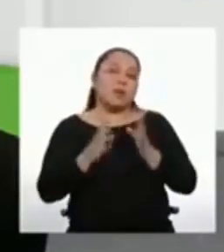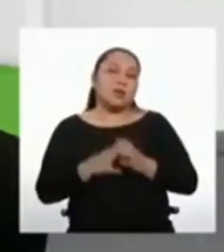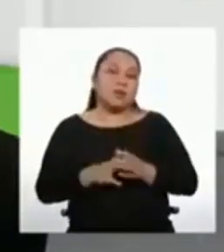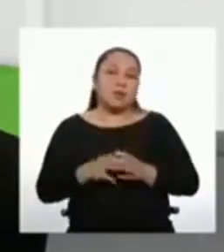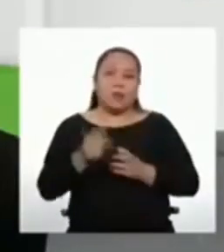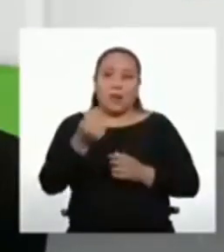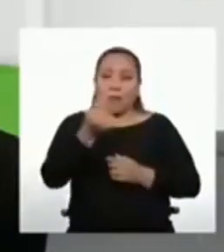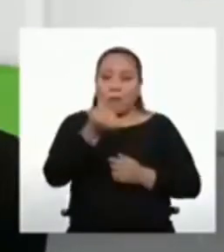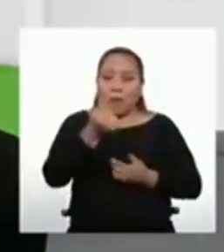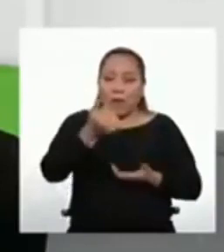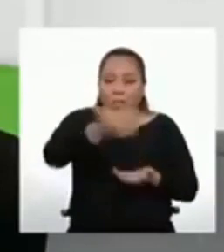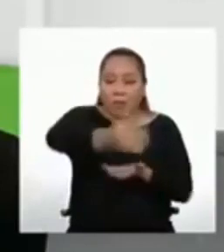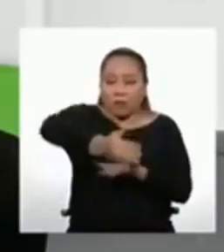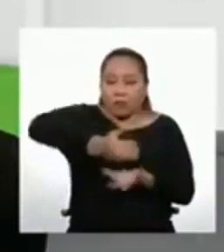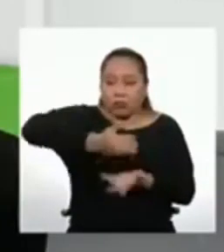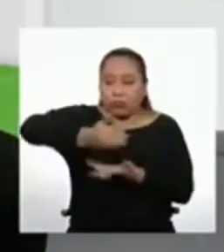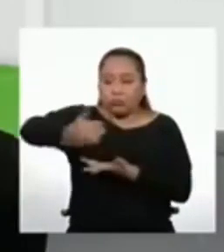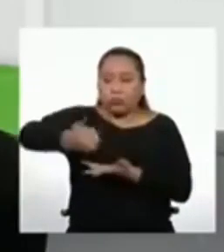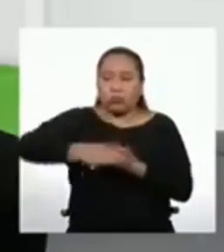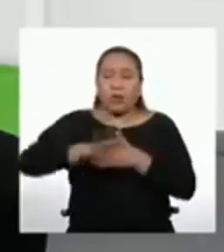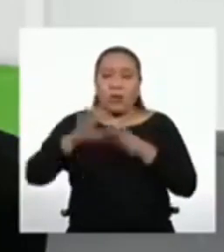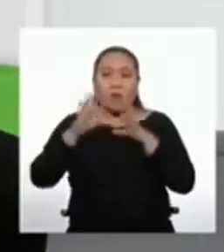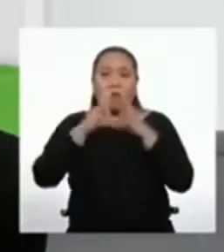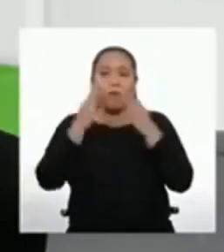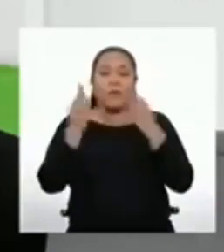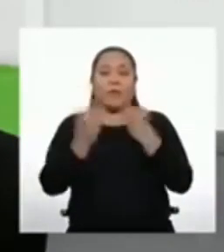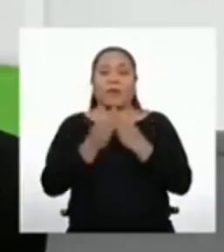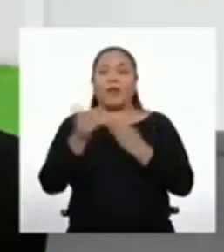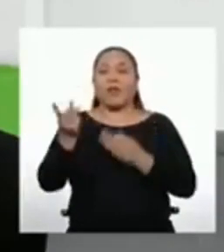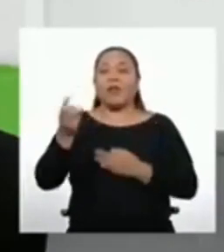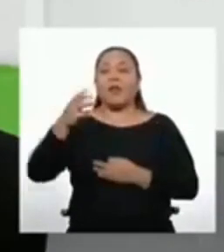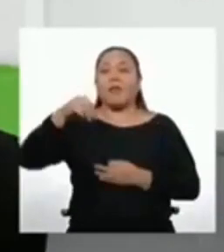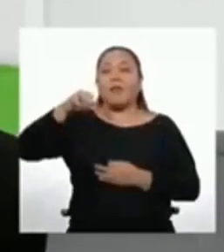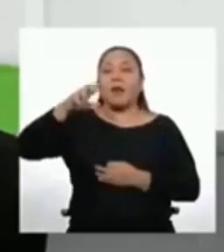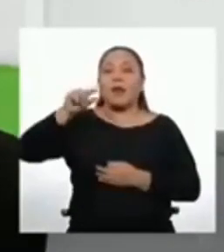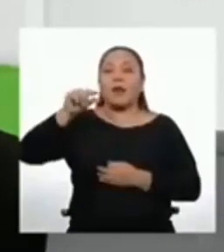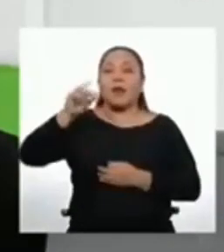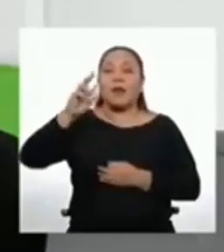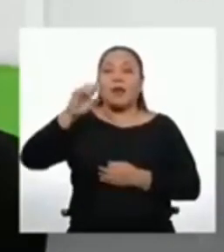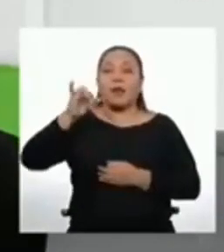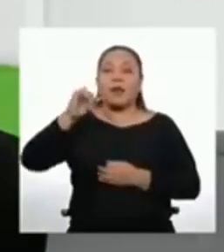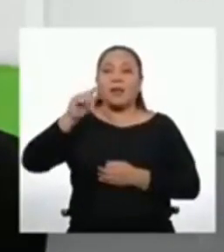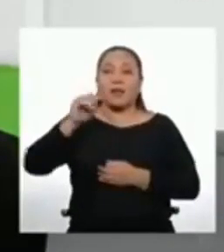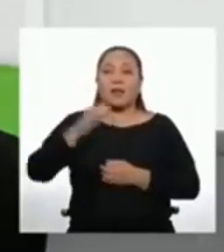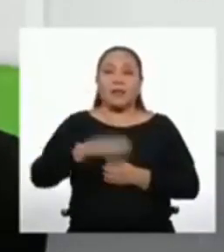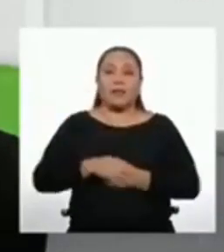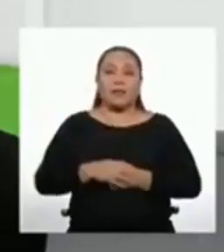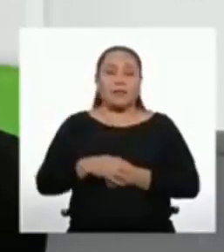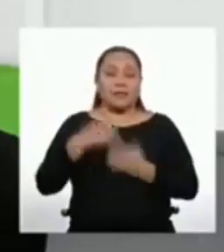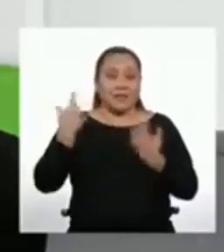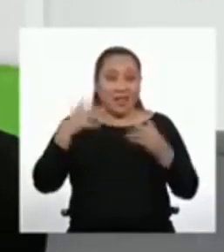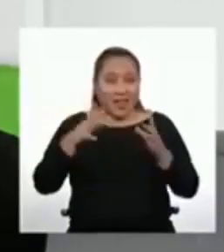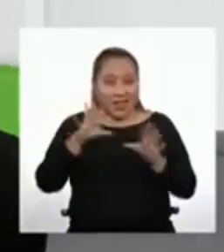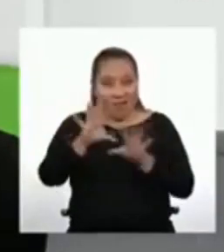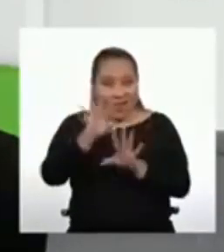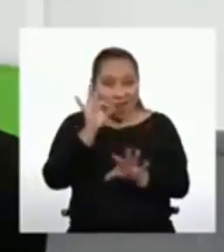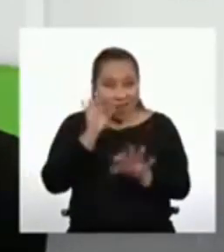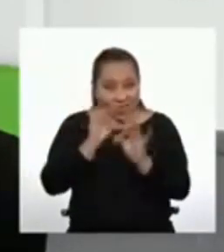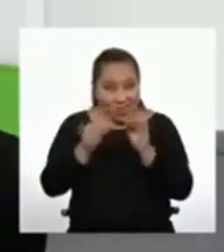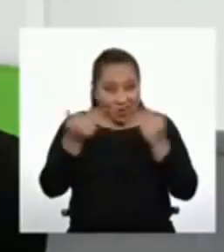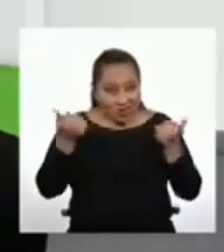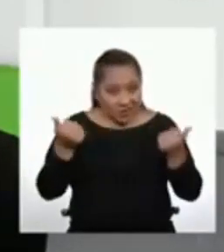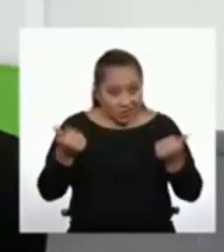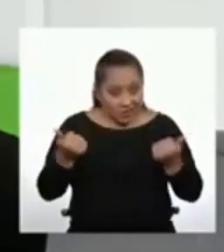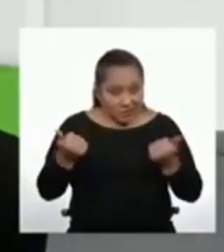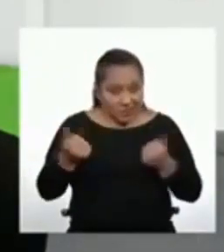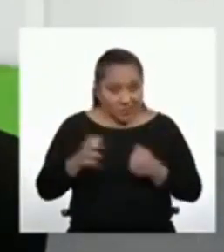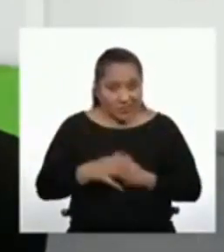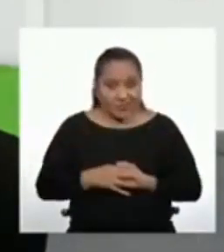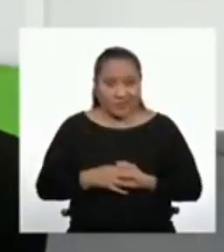dinero que podría obtener la familia de la señora Margarita. ¿Lo hemos logrado, chicas y chicos?